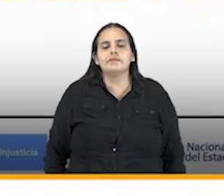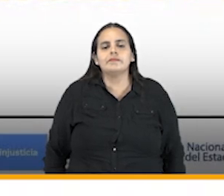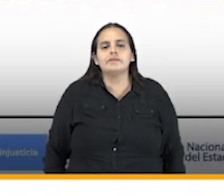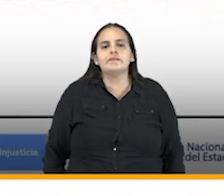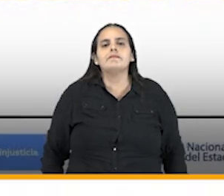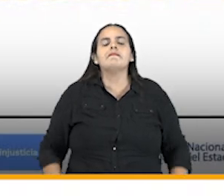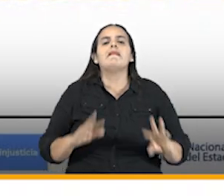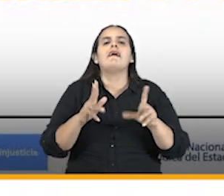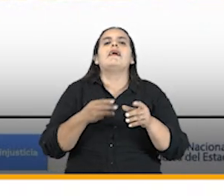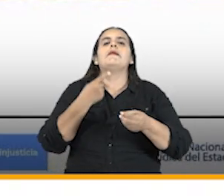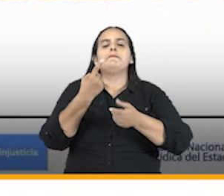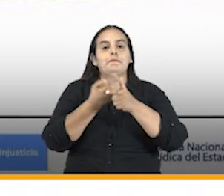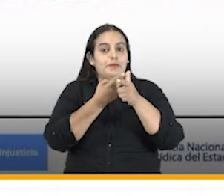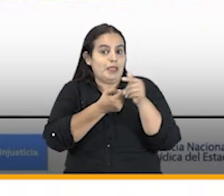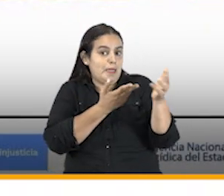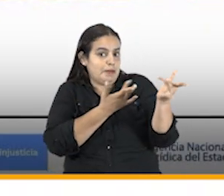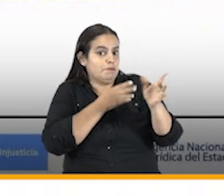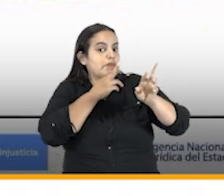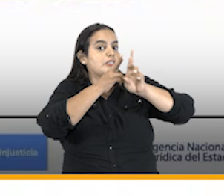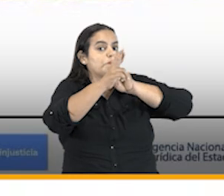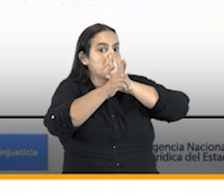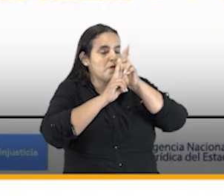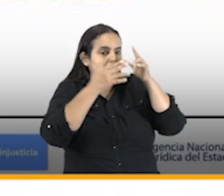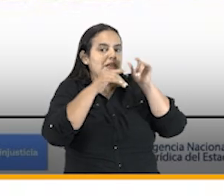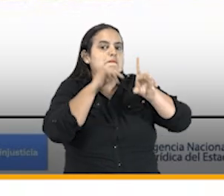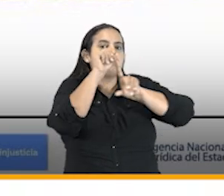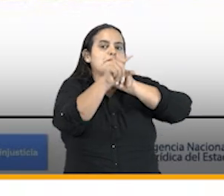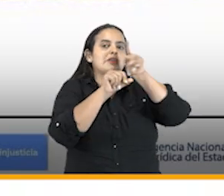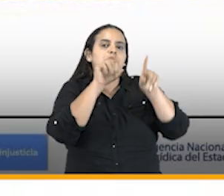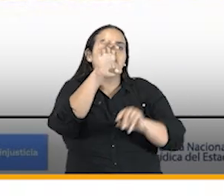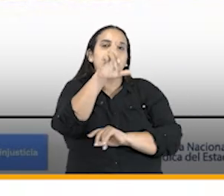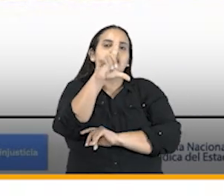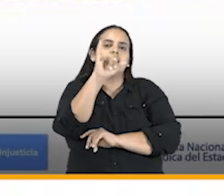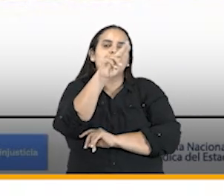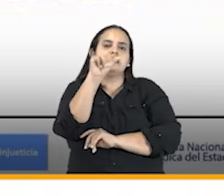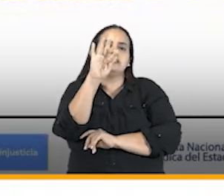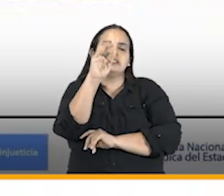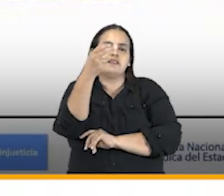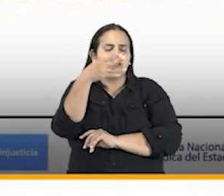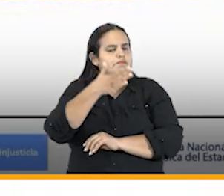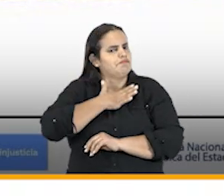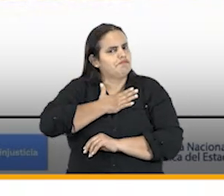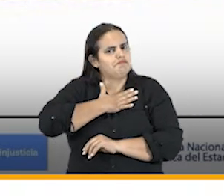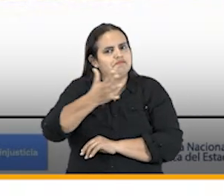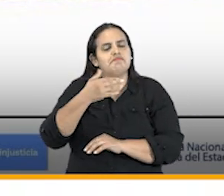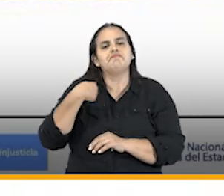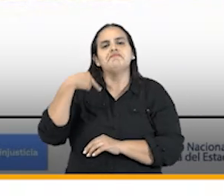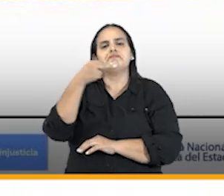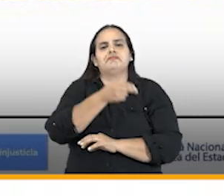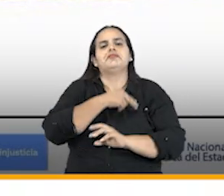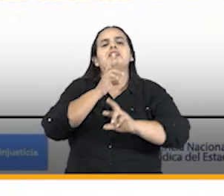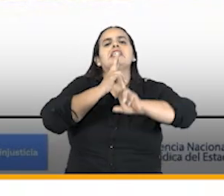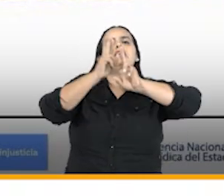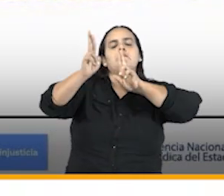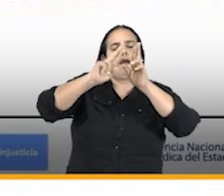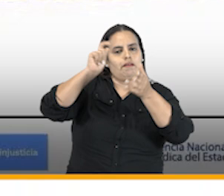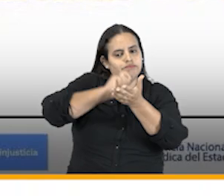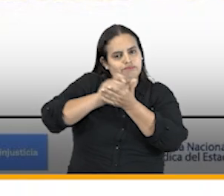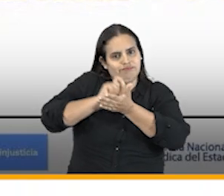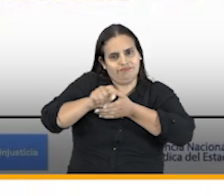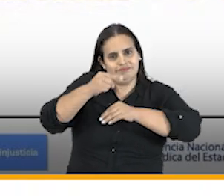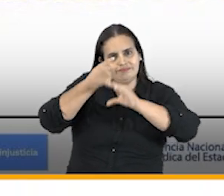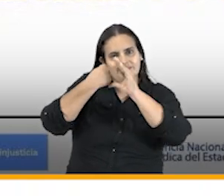entonces haber dado respuesta a la pregunta de Elizabeth y como lo dijo Diana con mucho gusto estaremos dispuestos a contestar por escrito